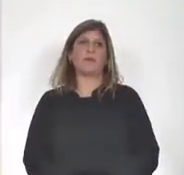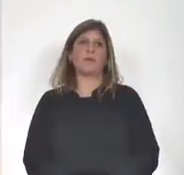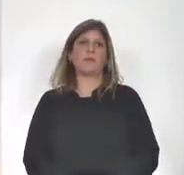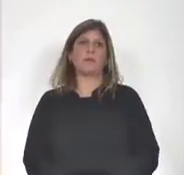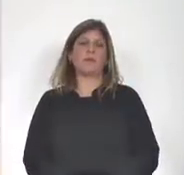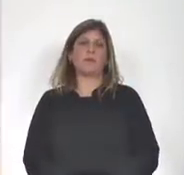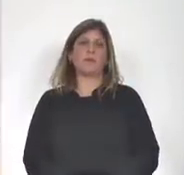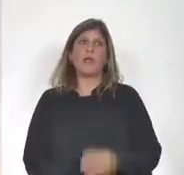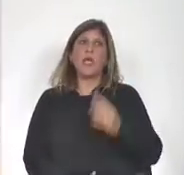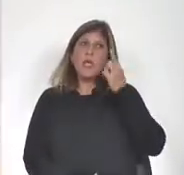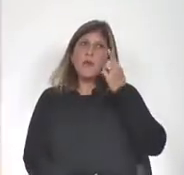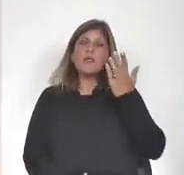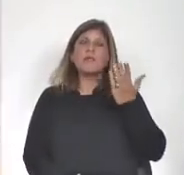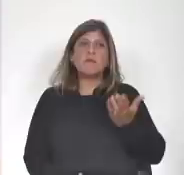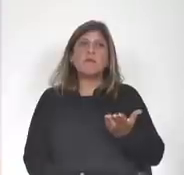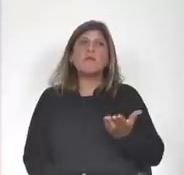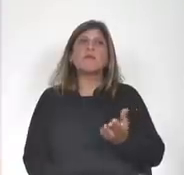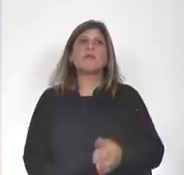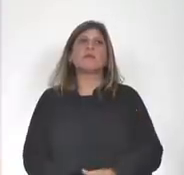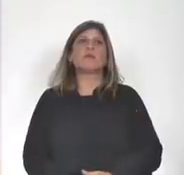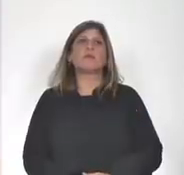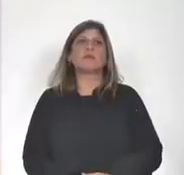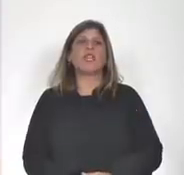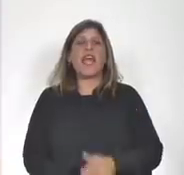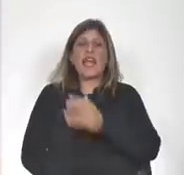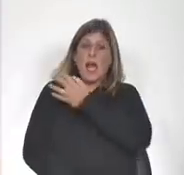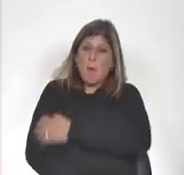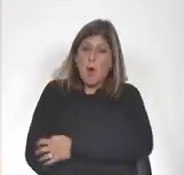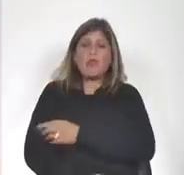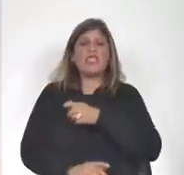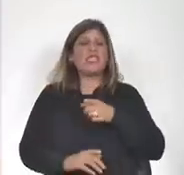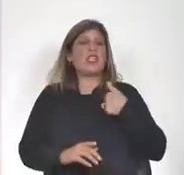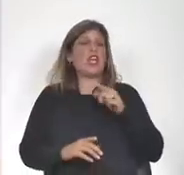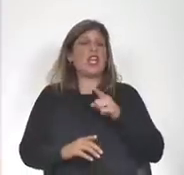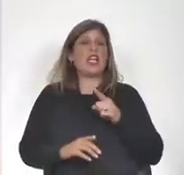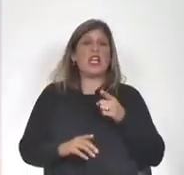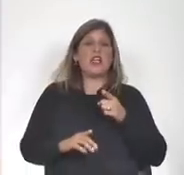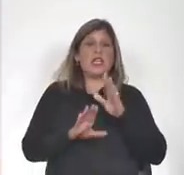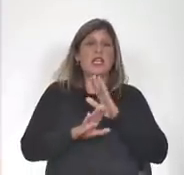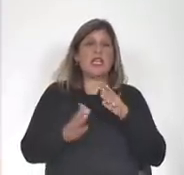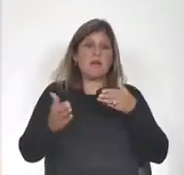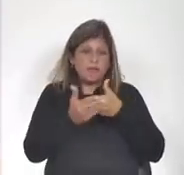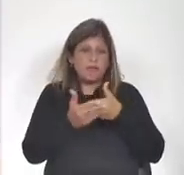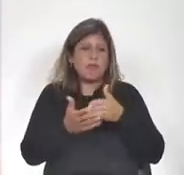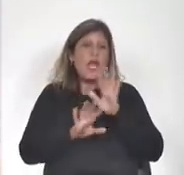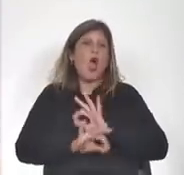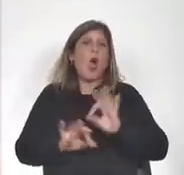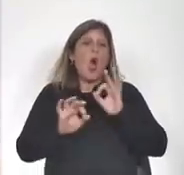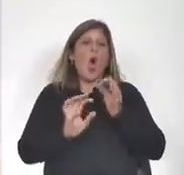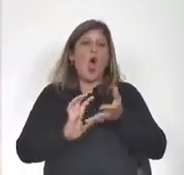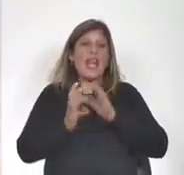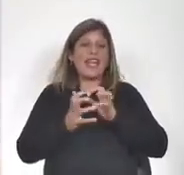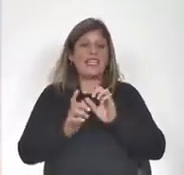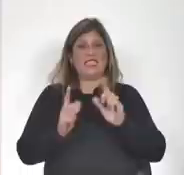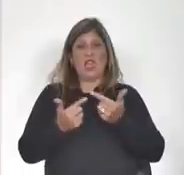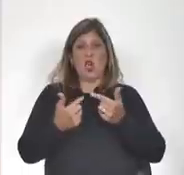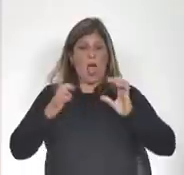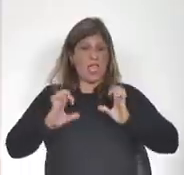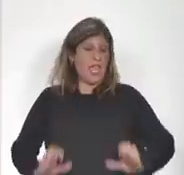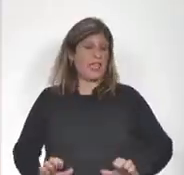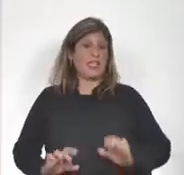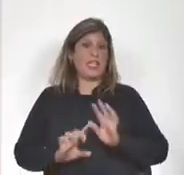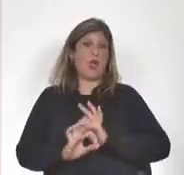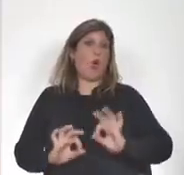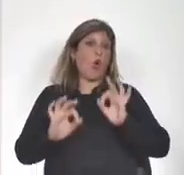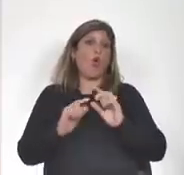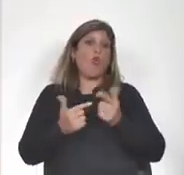y pensar que en la pobreza, en la privación, en la crisis no hay ética o no hay debate sobre la ética que